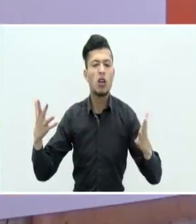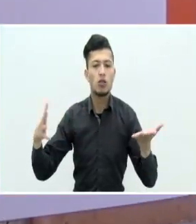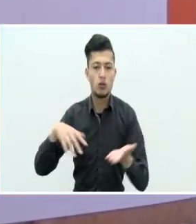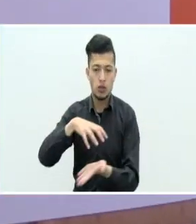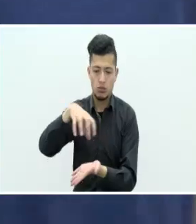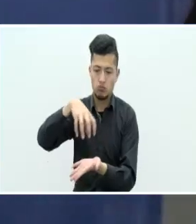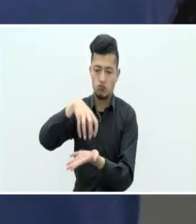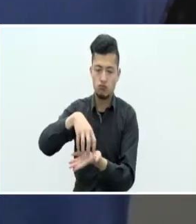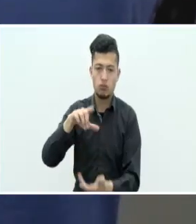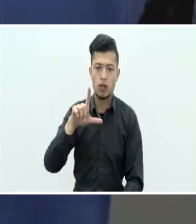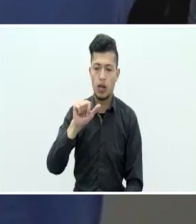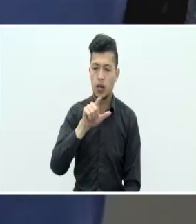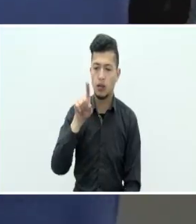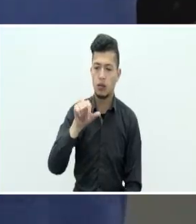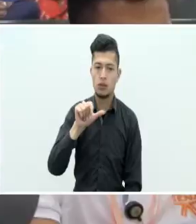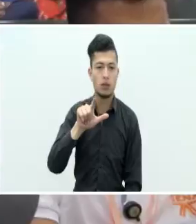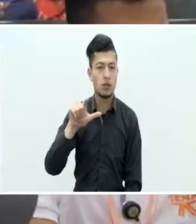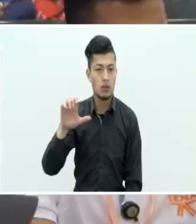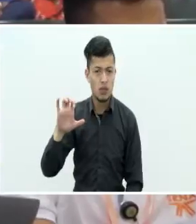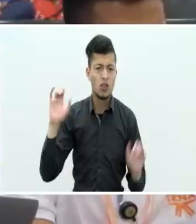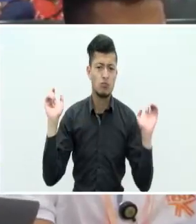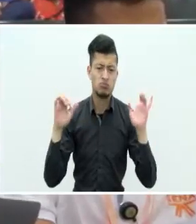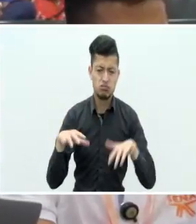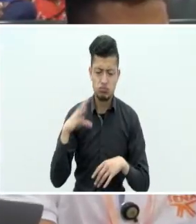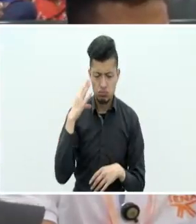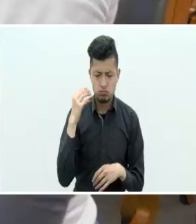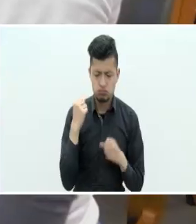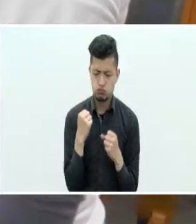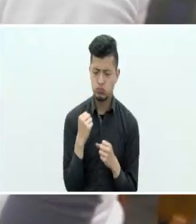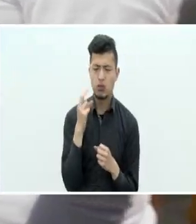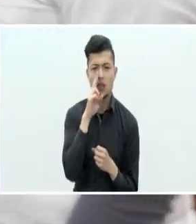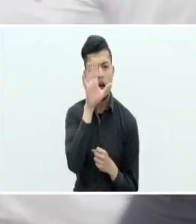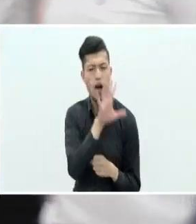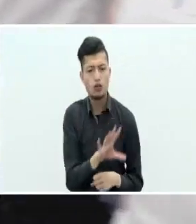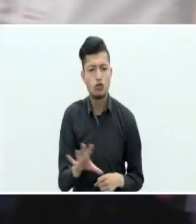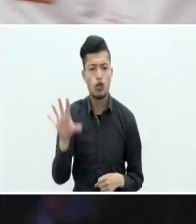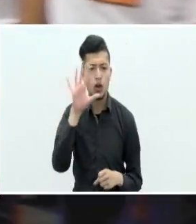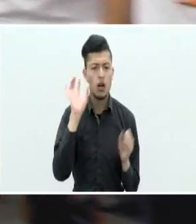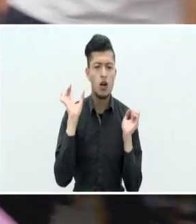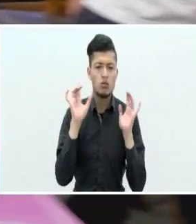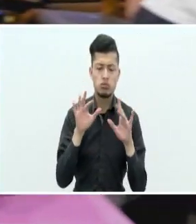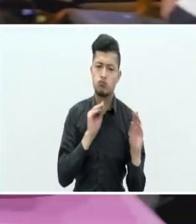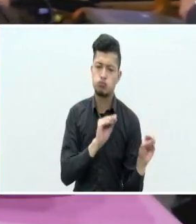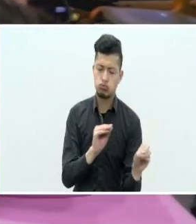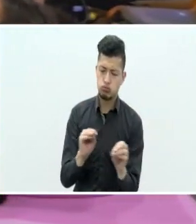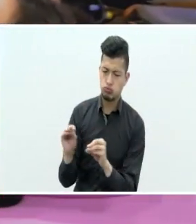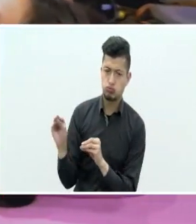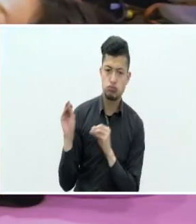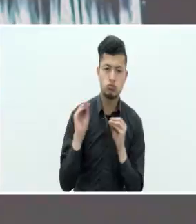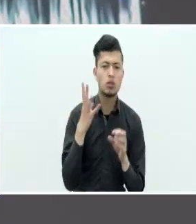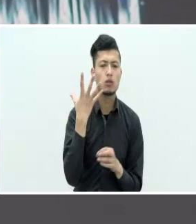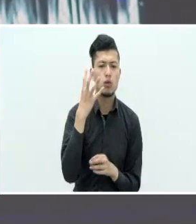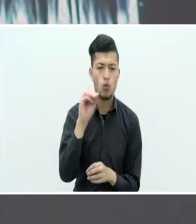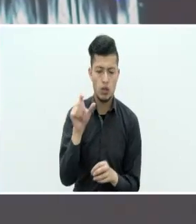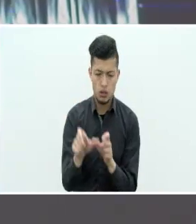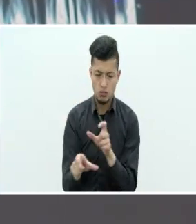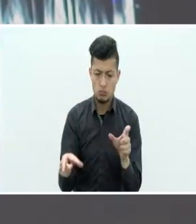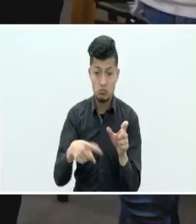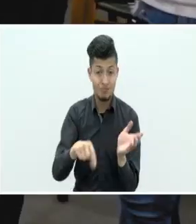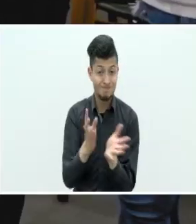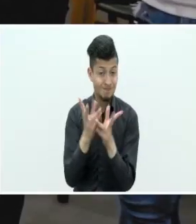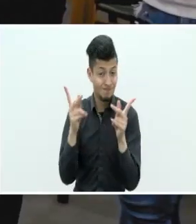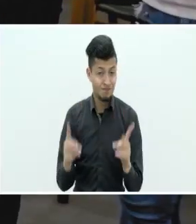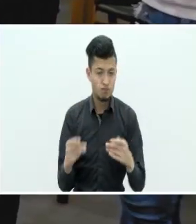Casa de Encuentros. Expertos nacionales orientaron, capacitaron a más de 50 aprendices provenientes de todo el territorio